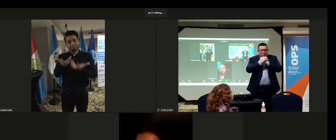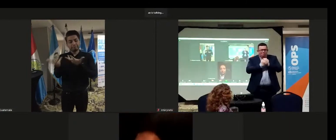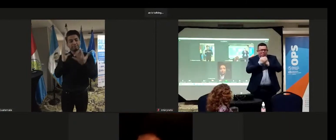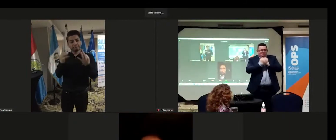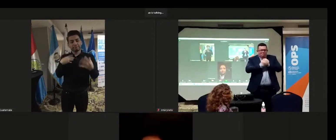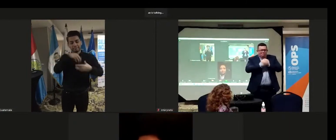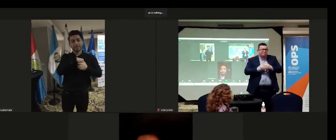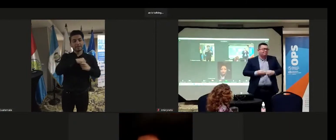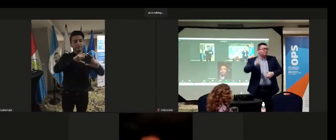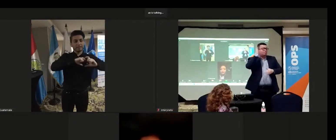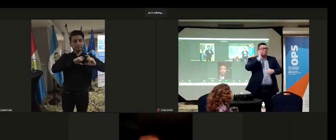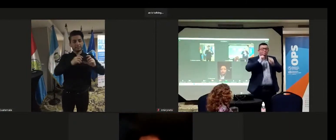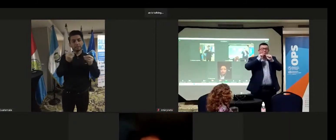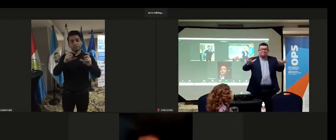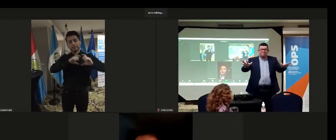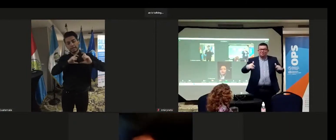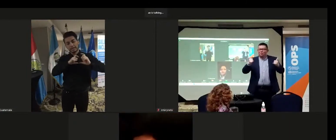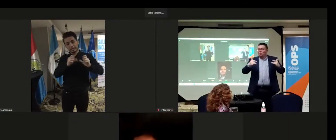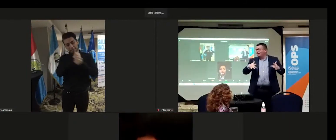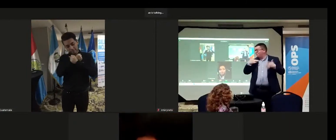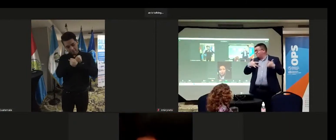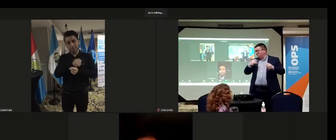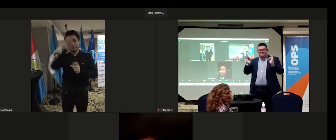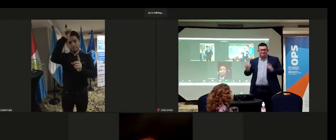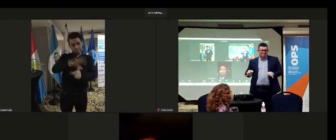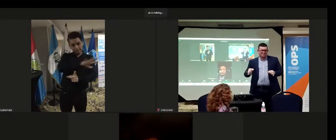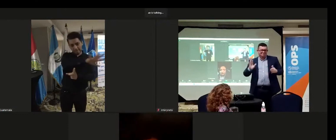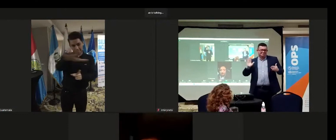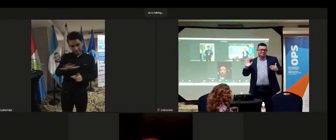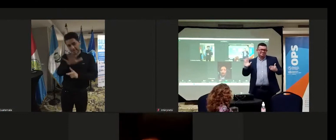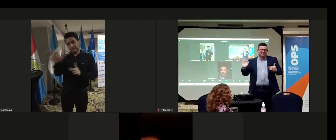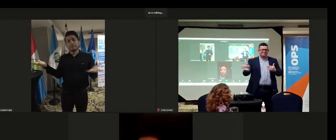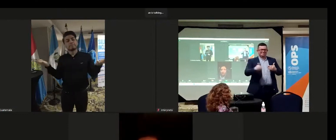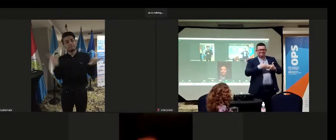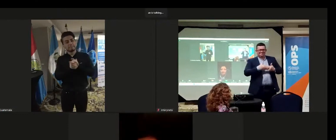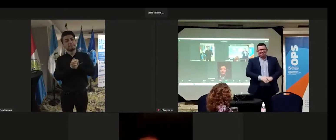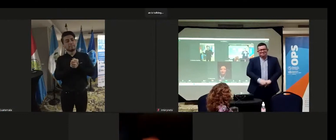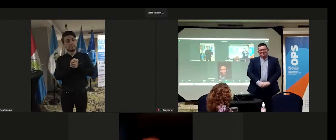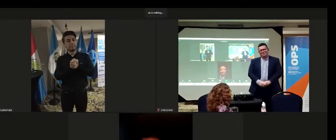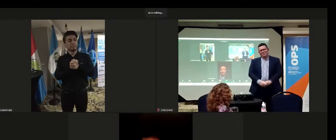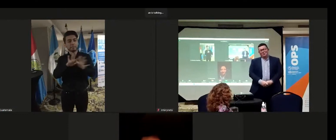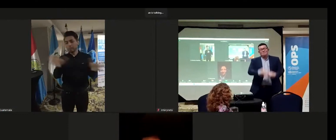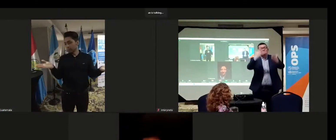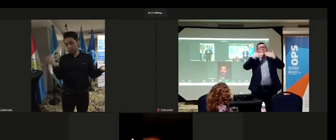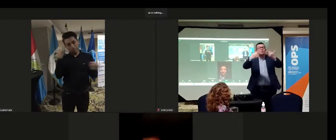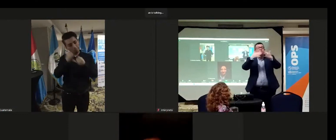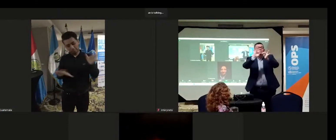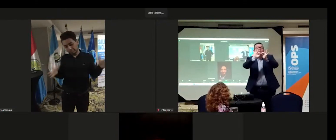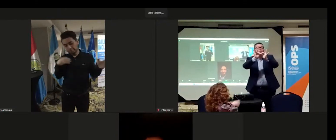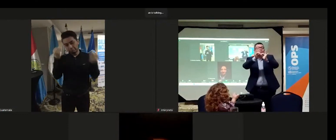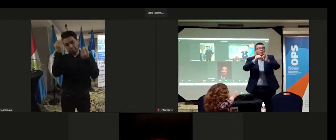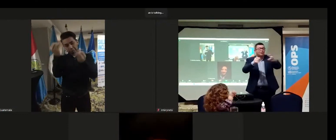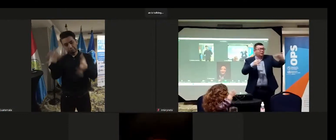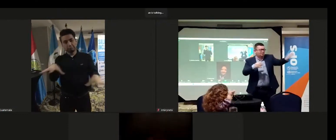corazón, con muchísimo cariño y con muchísimo amor. Dios les bendiga. bueno, digamos que este es el cierre de mis palabras de esta actividad.